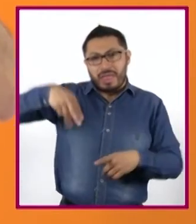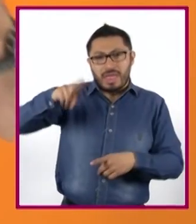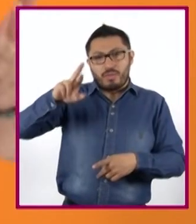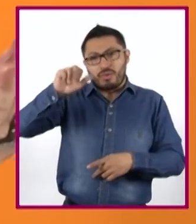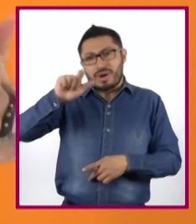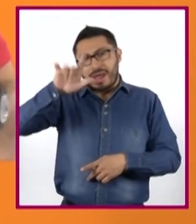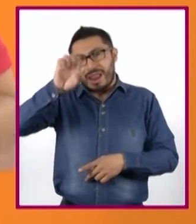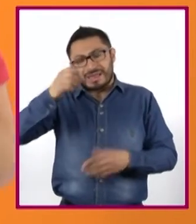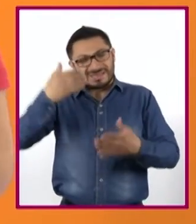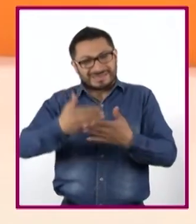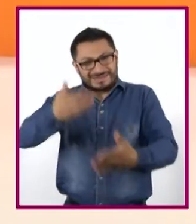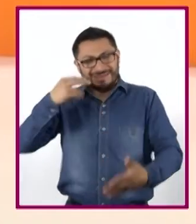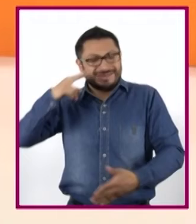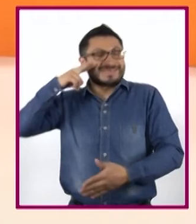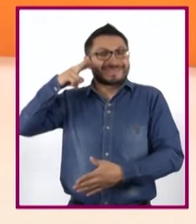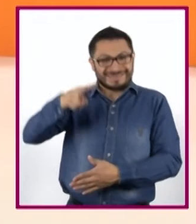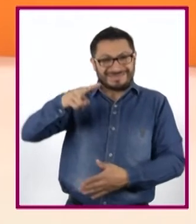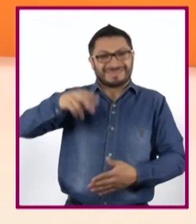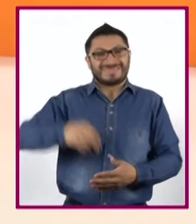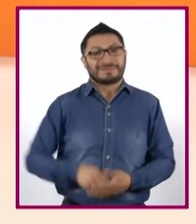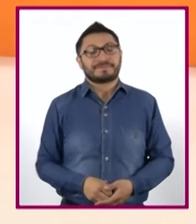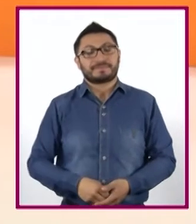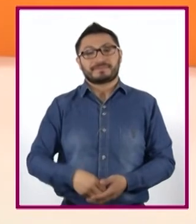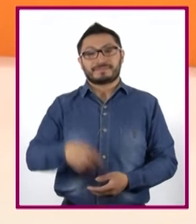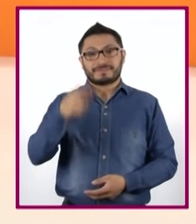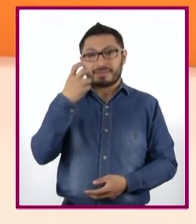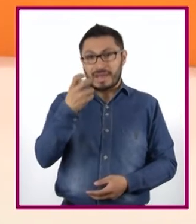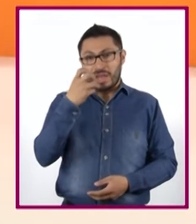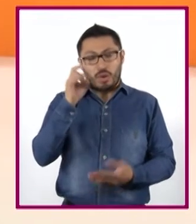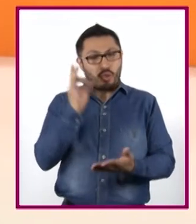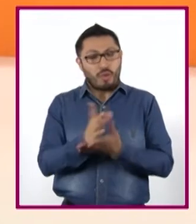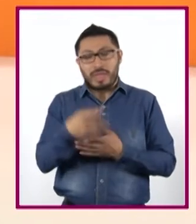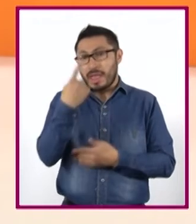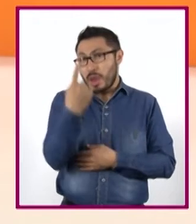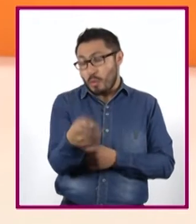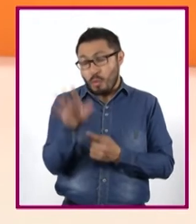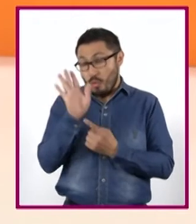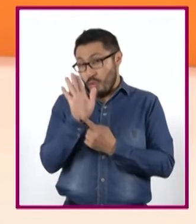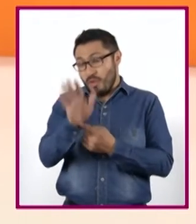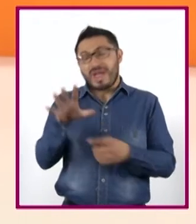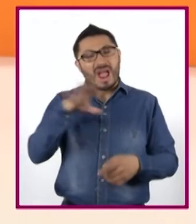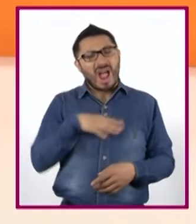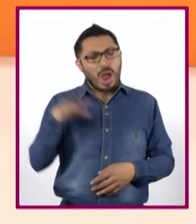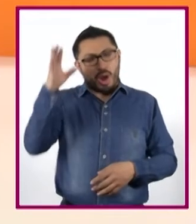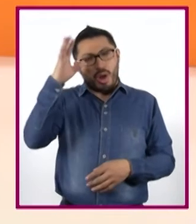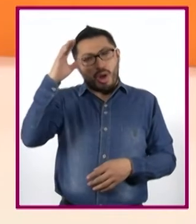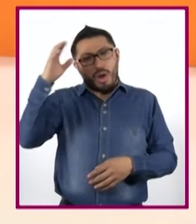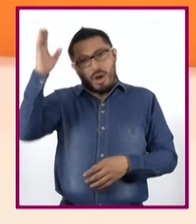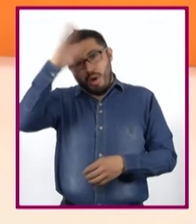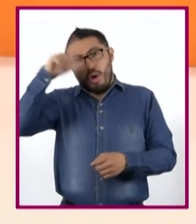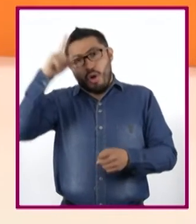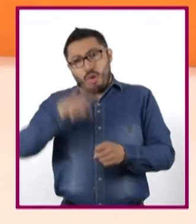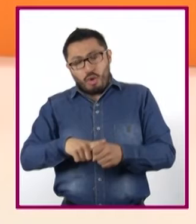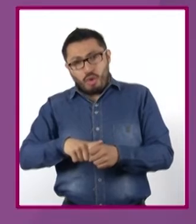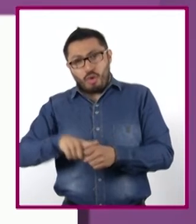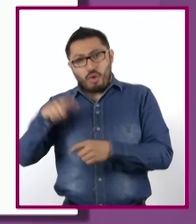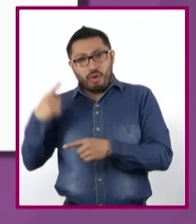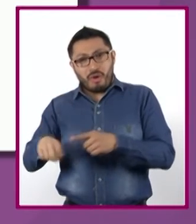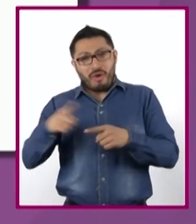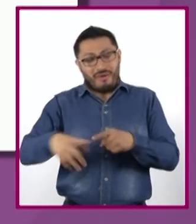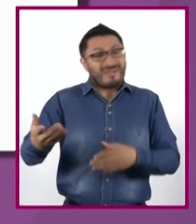anteriormente. Es solo una muestra de la diversidad cultural que existió en la zona.